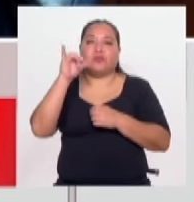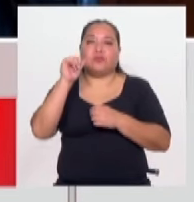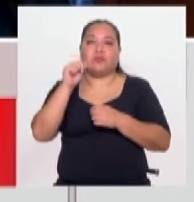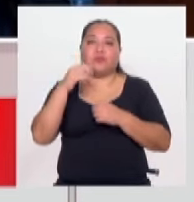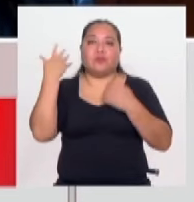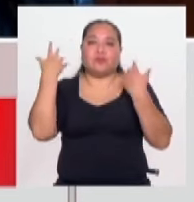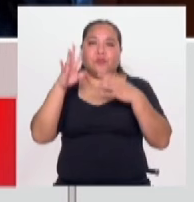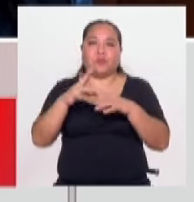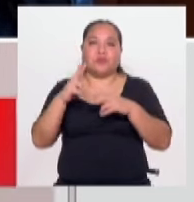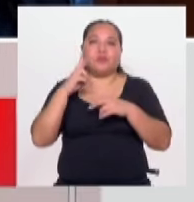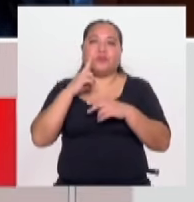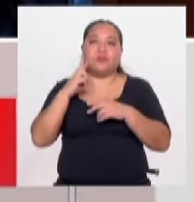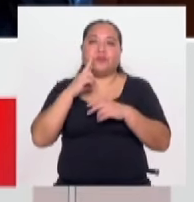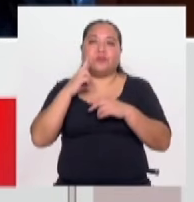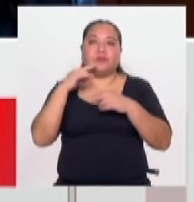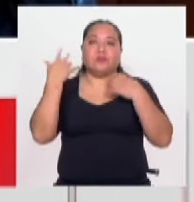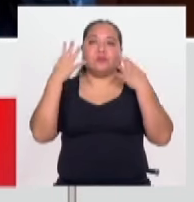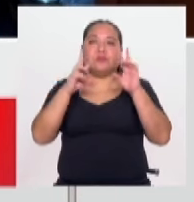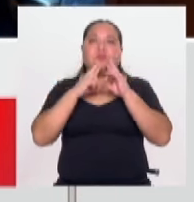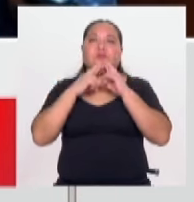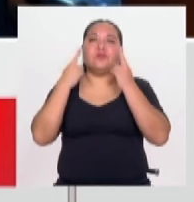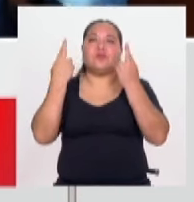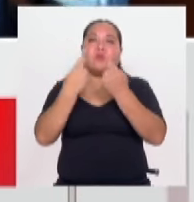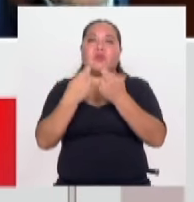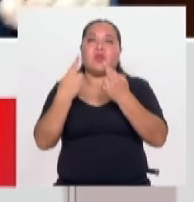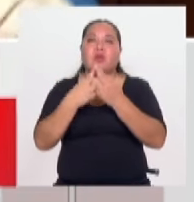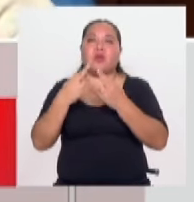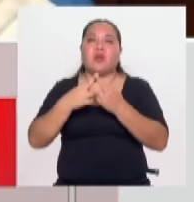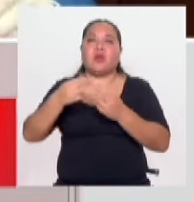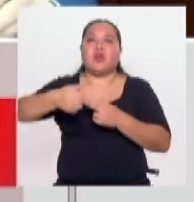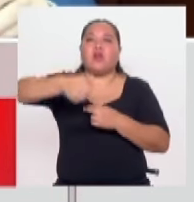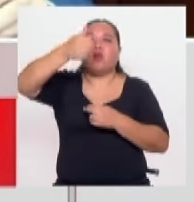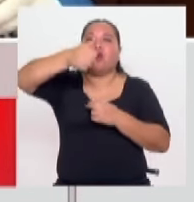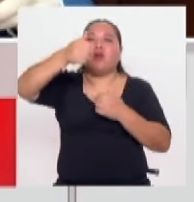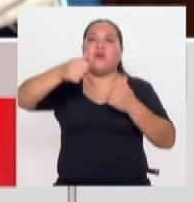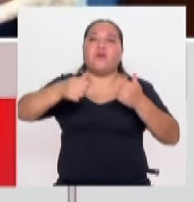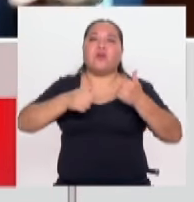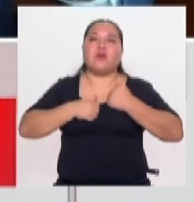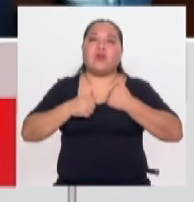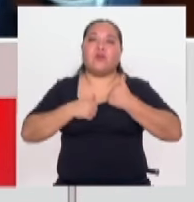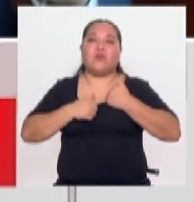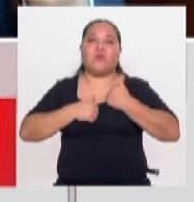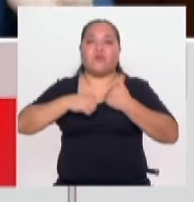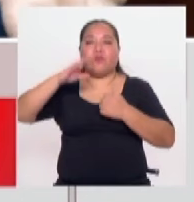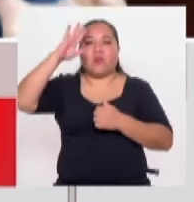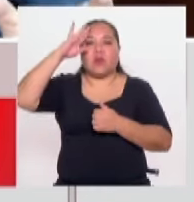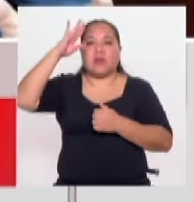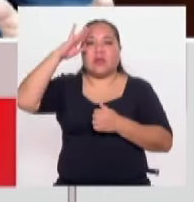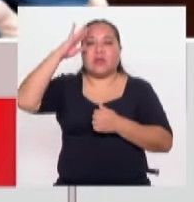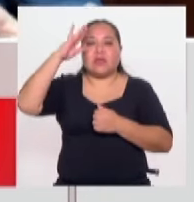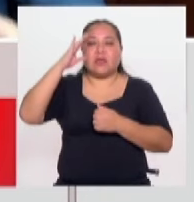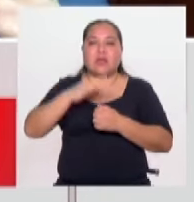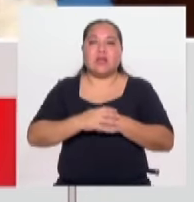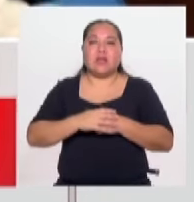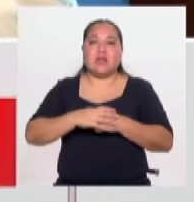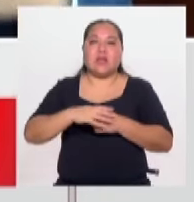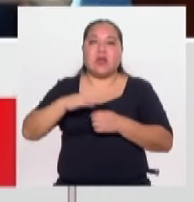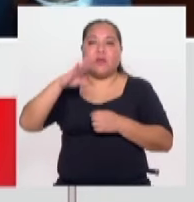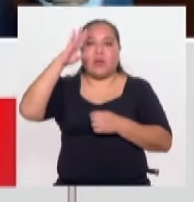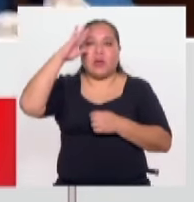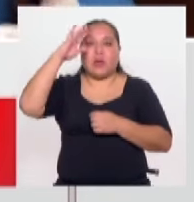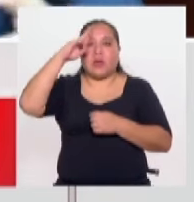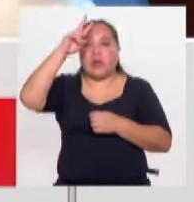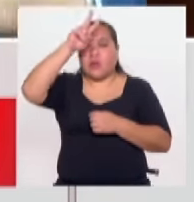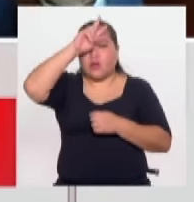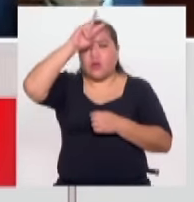viernes se han reunido los jefes de la policía, tanto del Perú como del Ecuador, para armonizar políticas. Entonces,